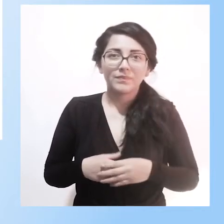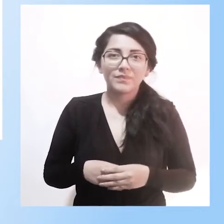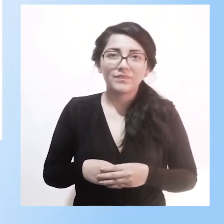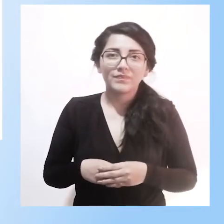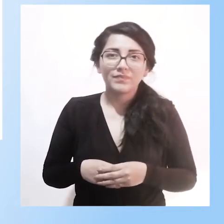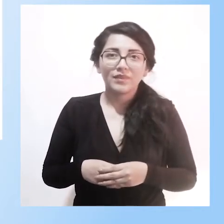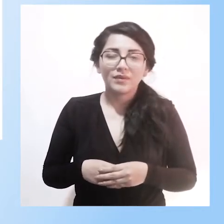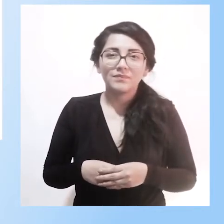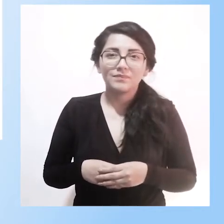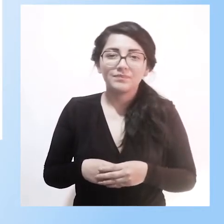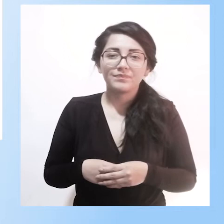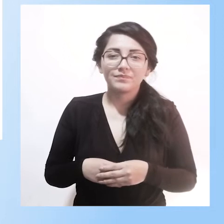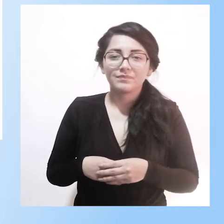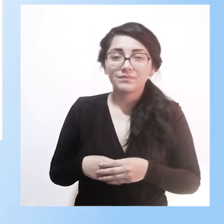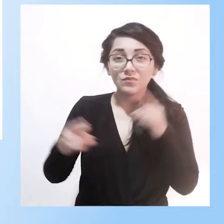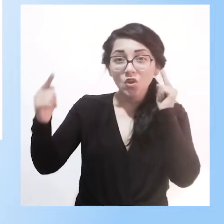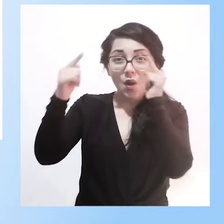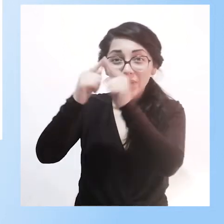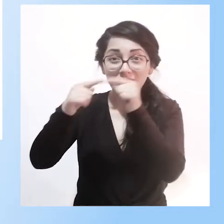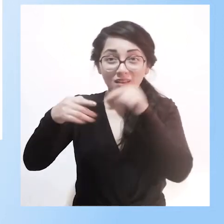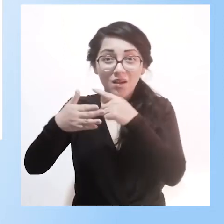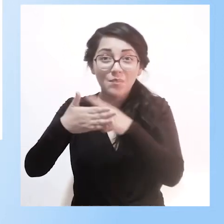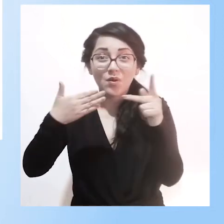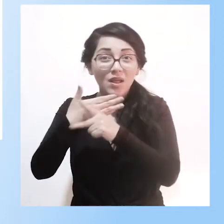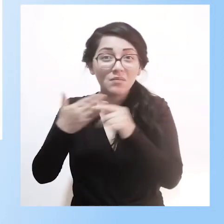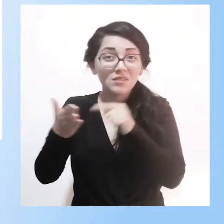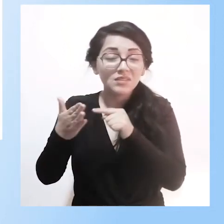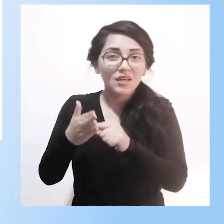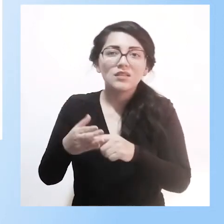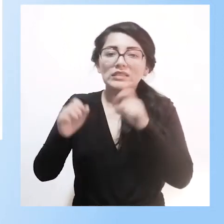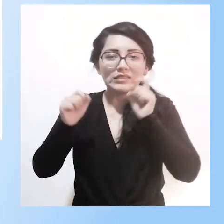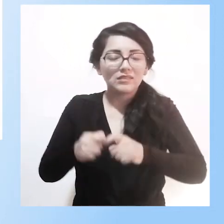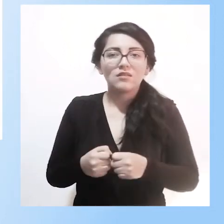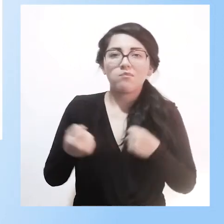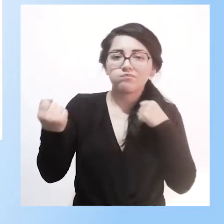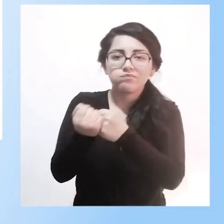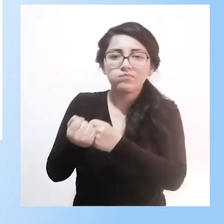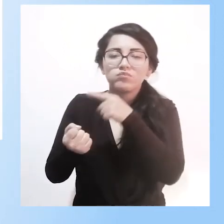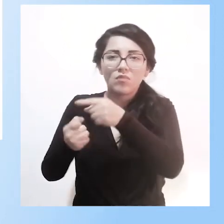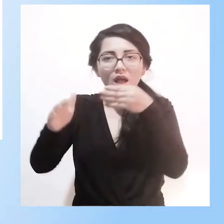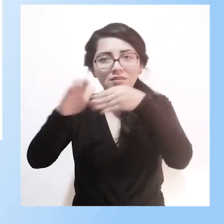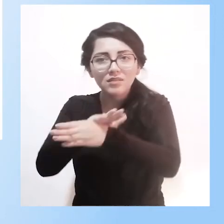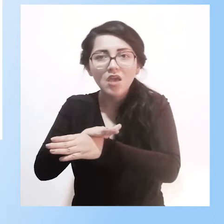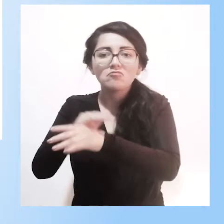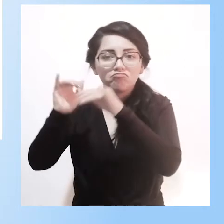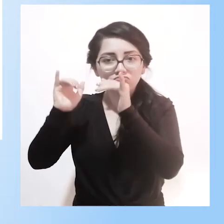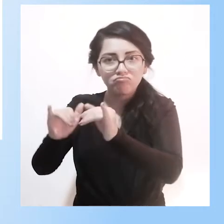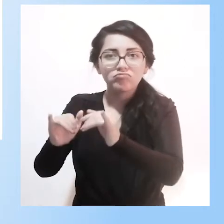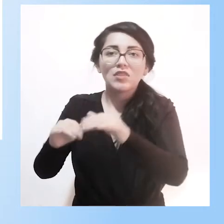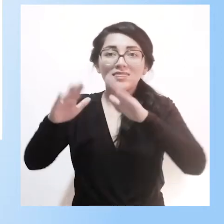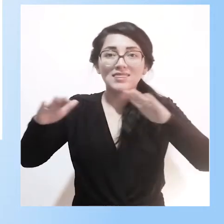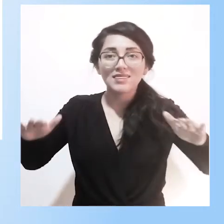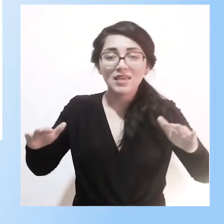El objetivo del programa es garantizar el acceso, permanencia y aprendizaje de los niños, niñas y adolescentes en